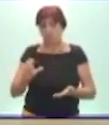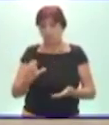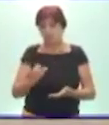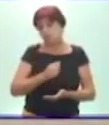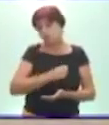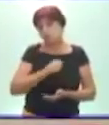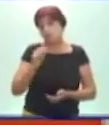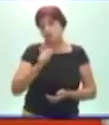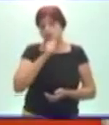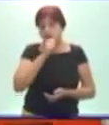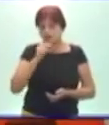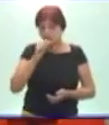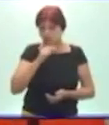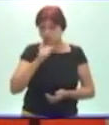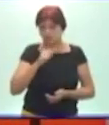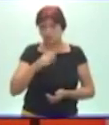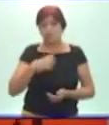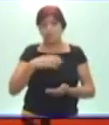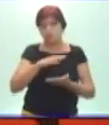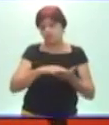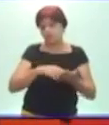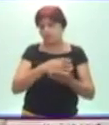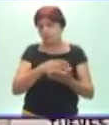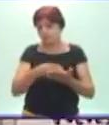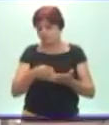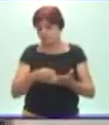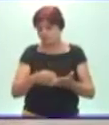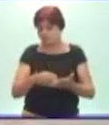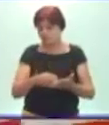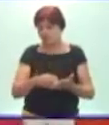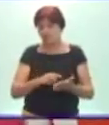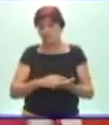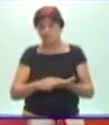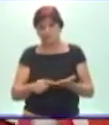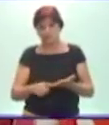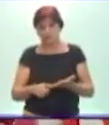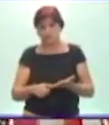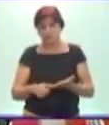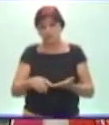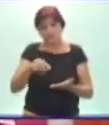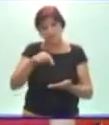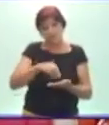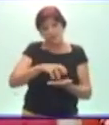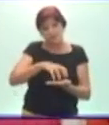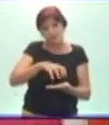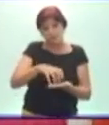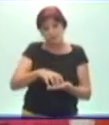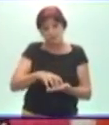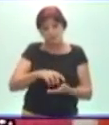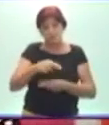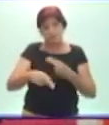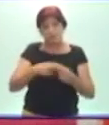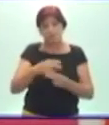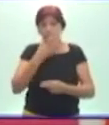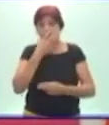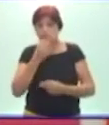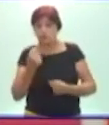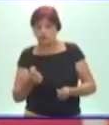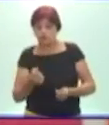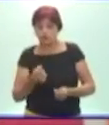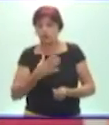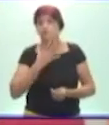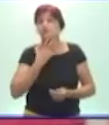tiene que tener en su horario, en su planificación de semana un momento para hacer lo que a él le guste, lo que él